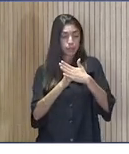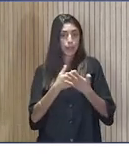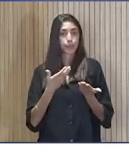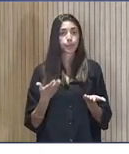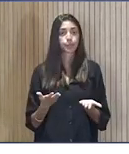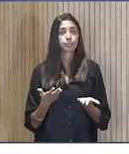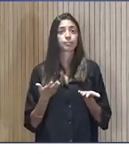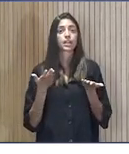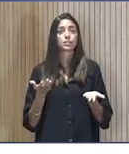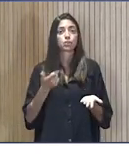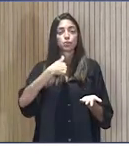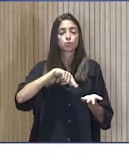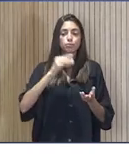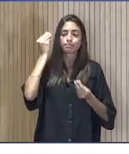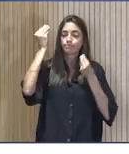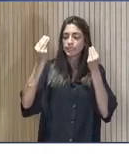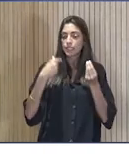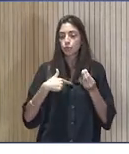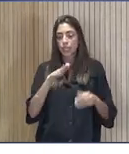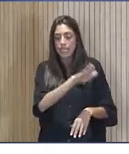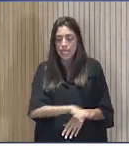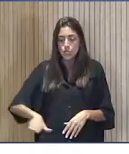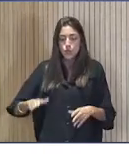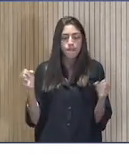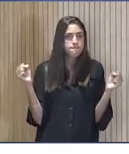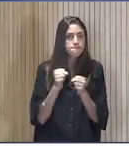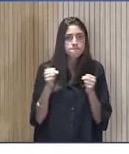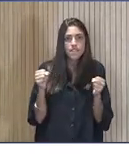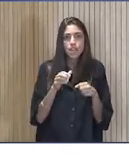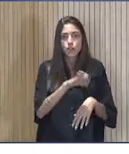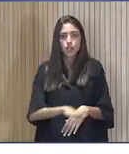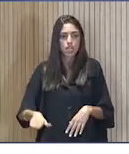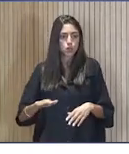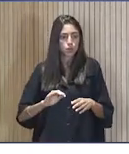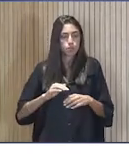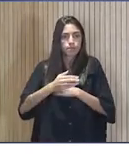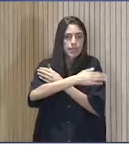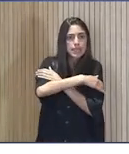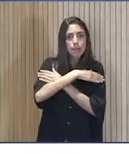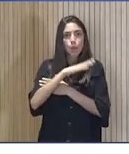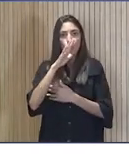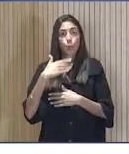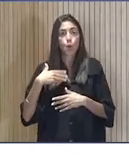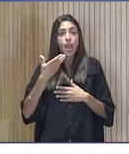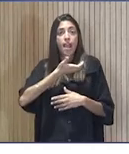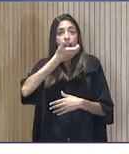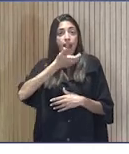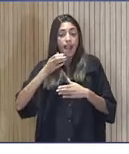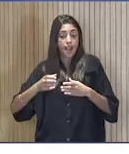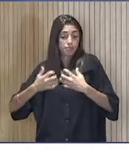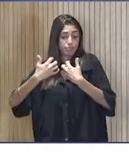Y es que empezamos a pasar mucho frío, los niños estaban enfundados, abrigados, porque se nos ha estropeado la caldera de Eppelet.